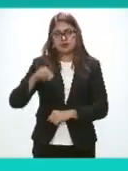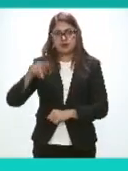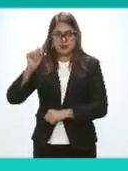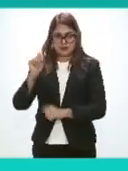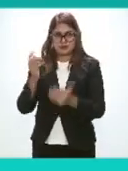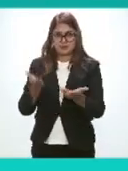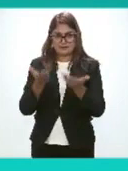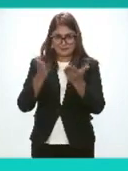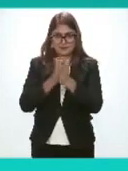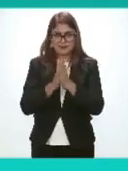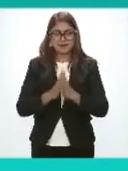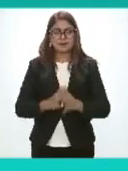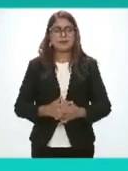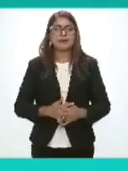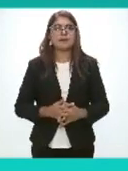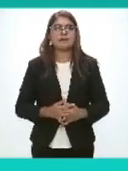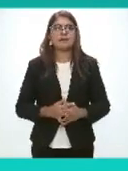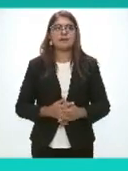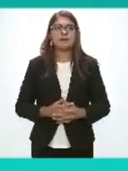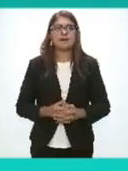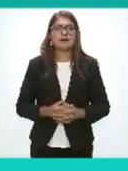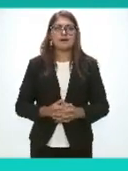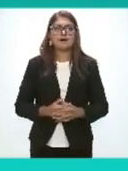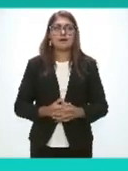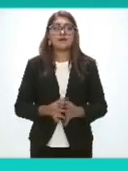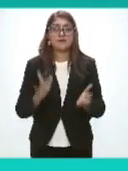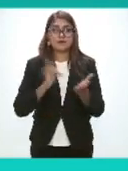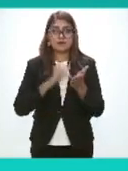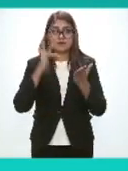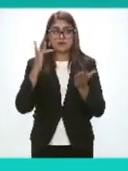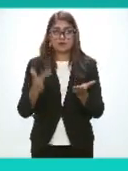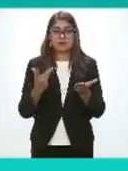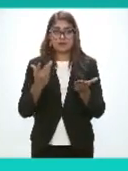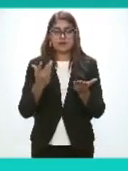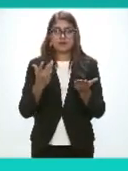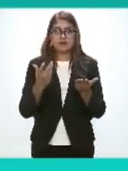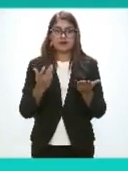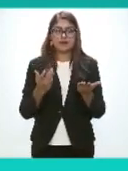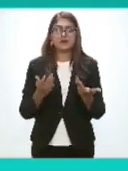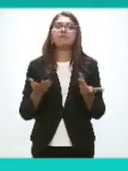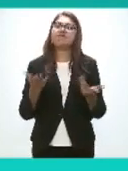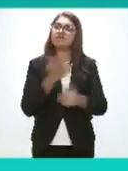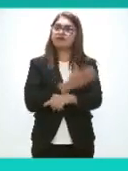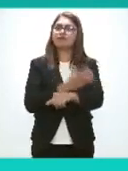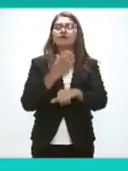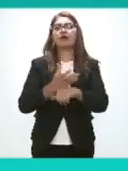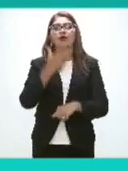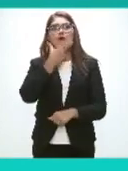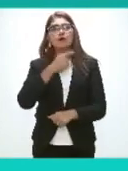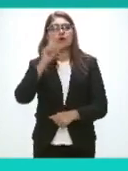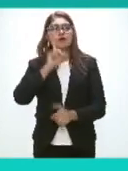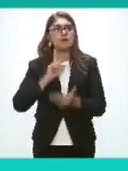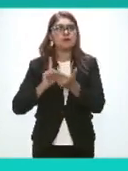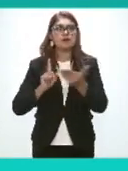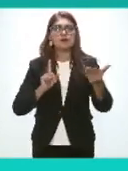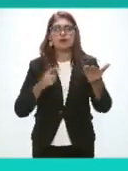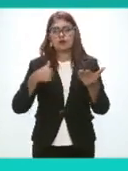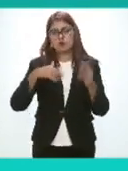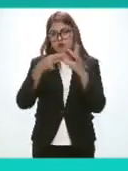Adelante Por favor Comisionada Gracias Bueno compañeros Compañeros Muy rápido